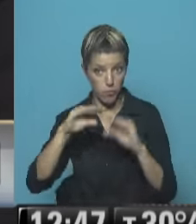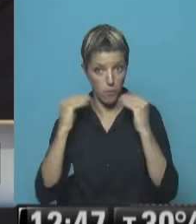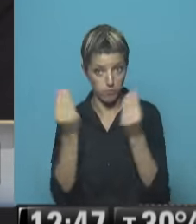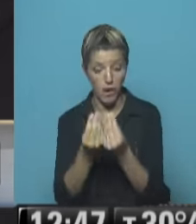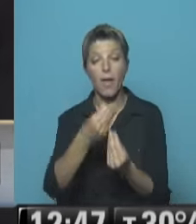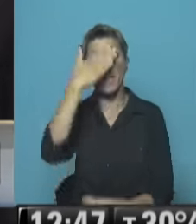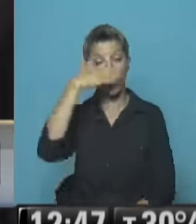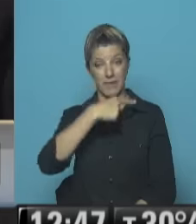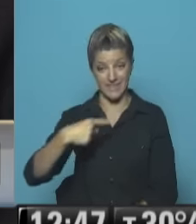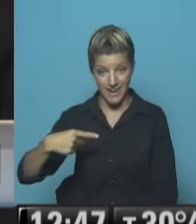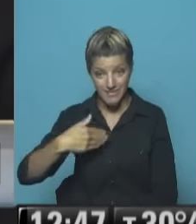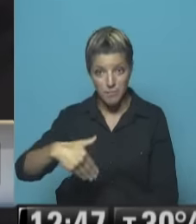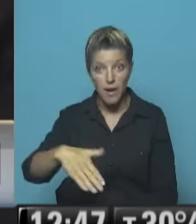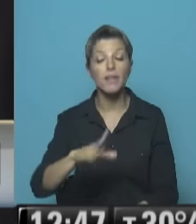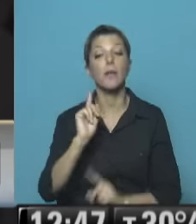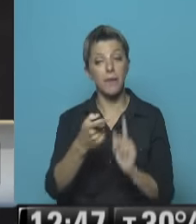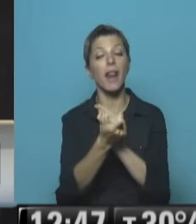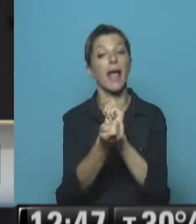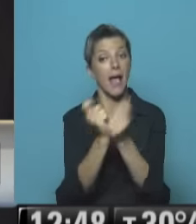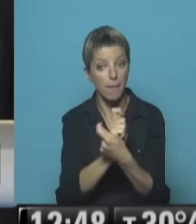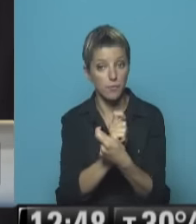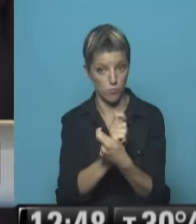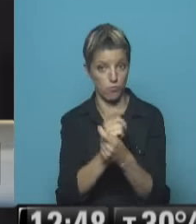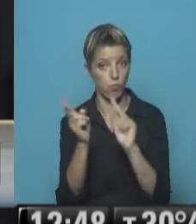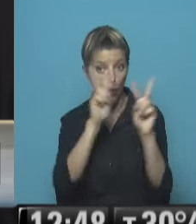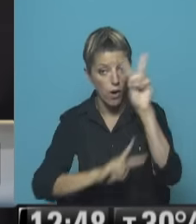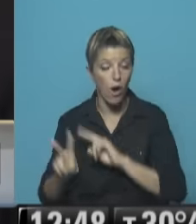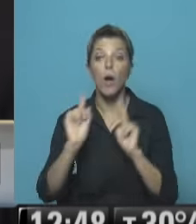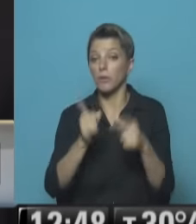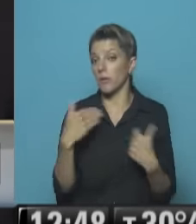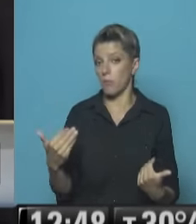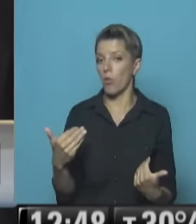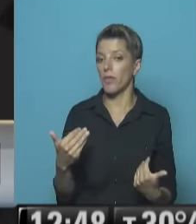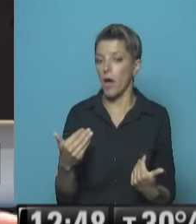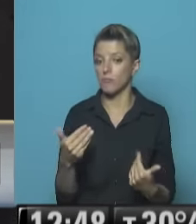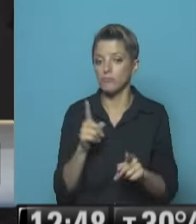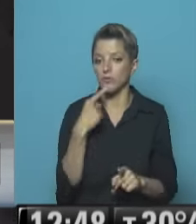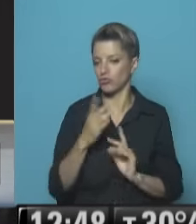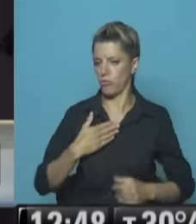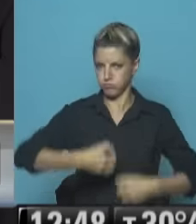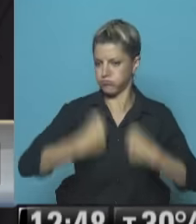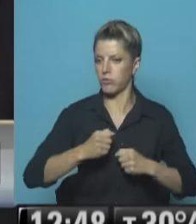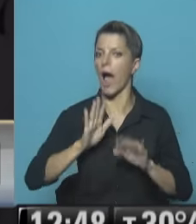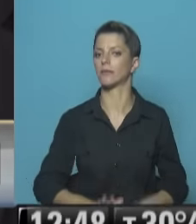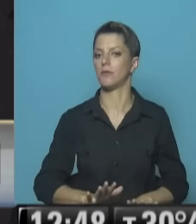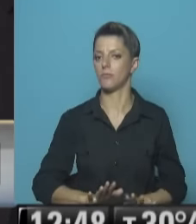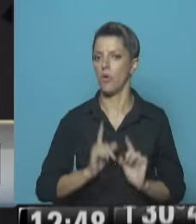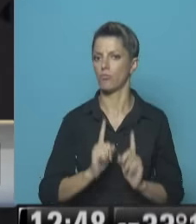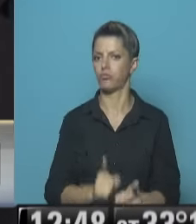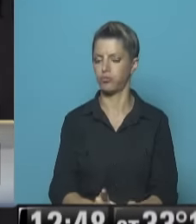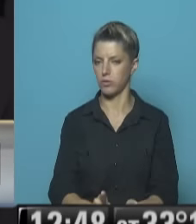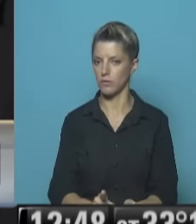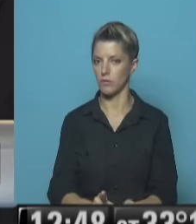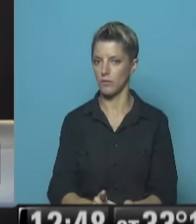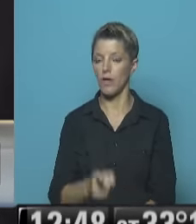una respuesta De cambio Porque también Podría haber hecho Aferrarse A lo que estaba Haciendo Es decir De acá no nos movemos Tomar ese